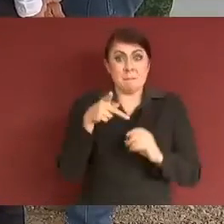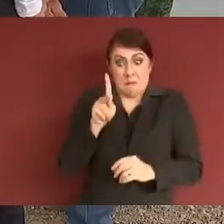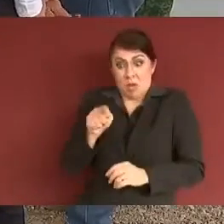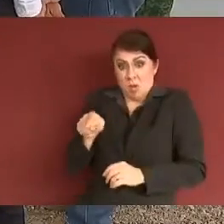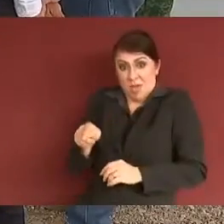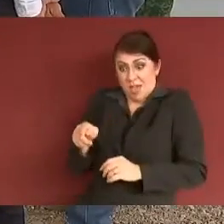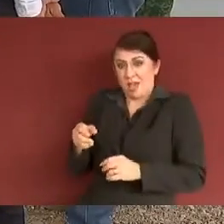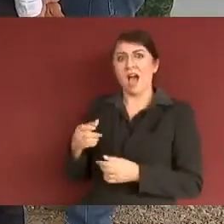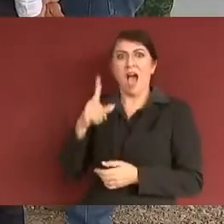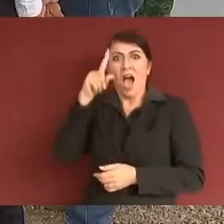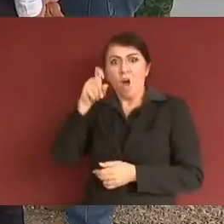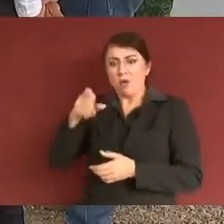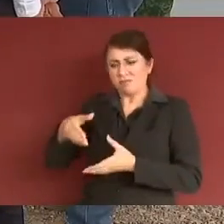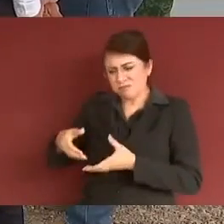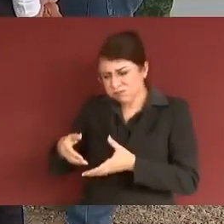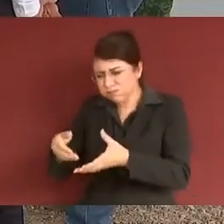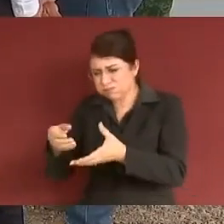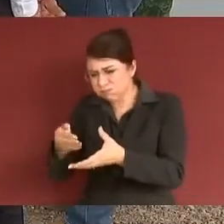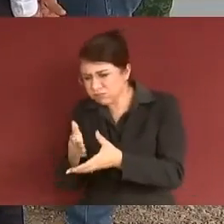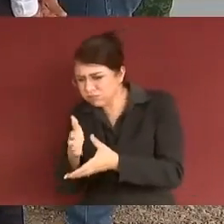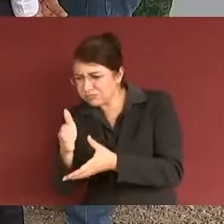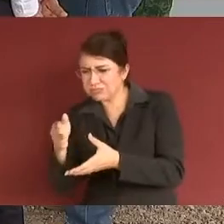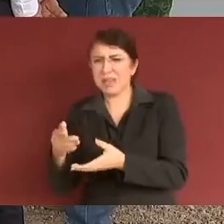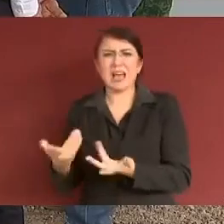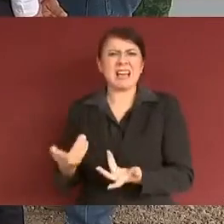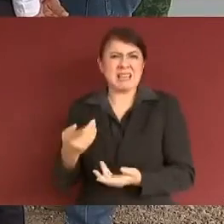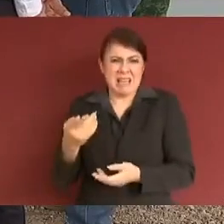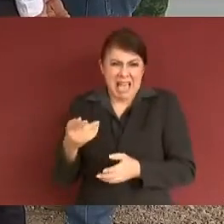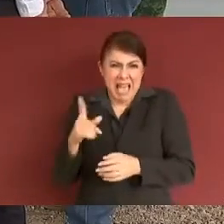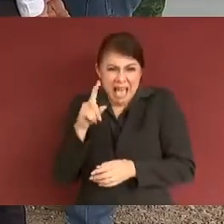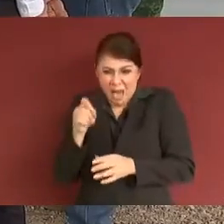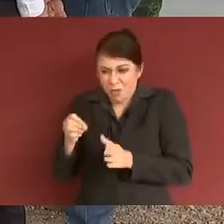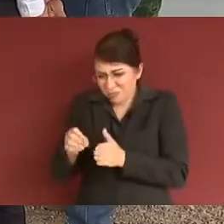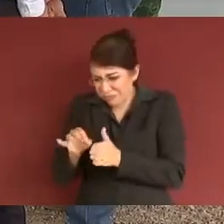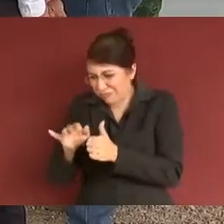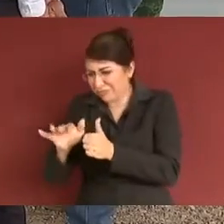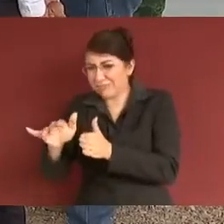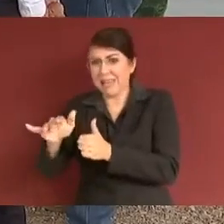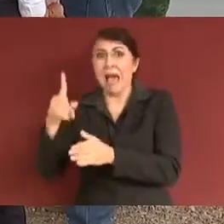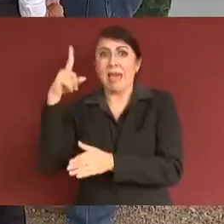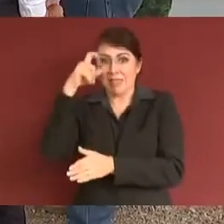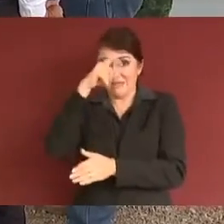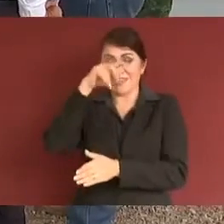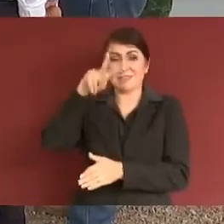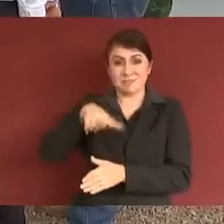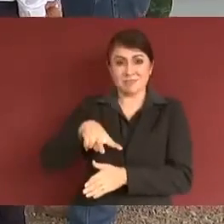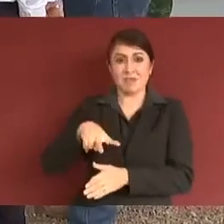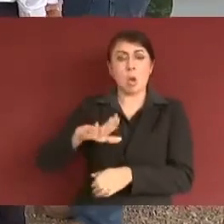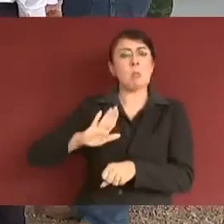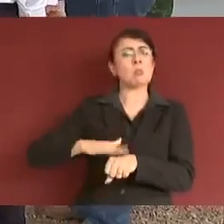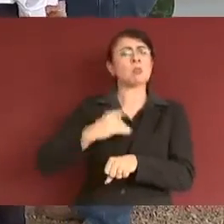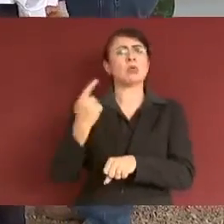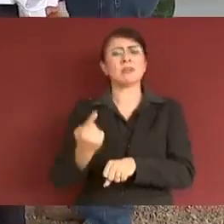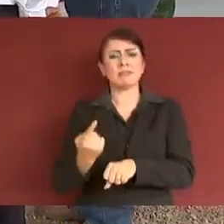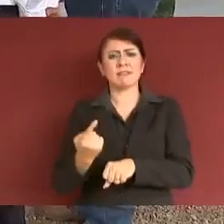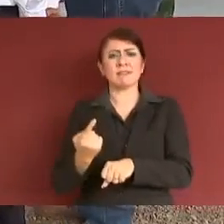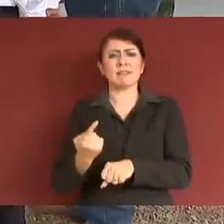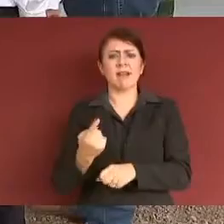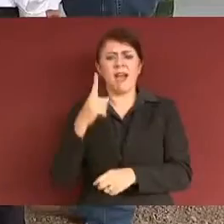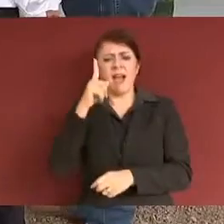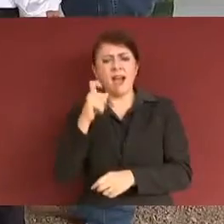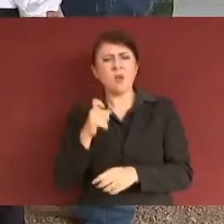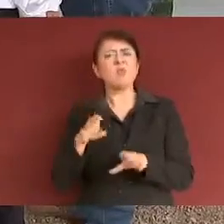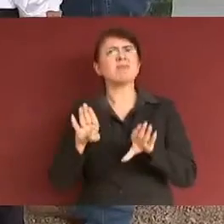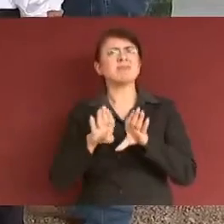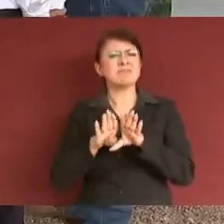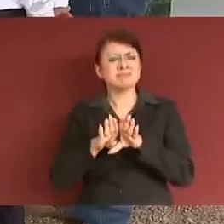Las obras hidráulicas son mucho más complejas. ¿Por qué? Porque tiene uno que hacer el transporte, pero además manejar el agua. Y como